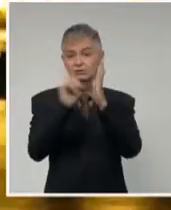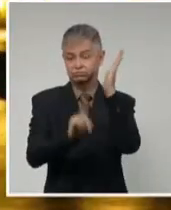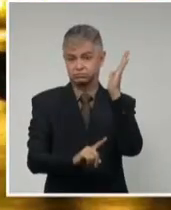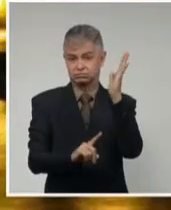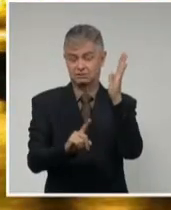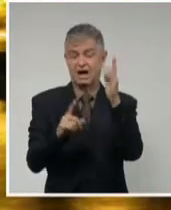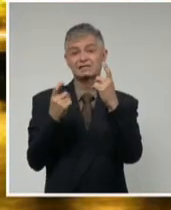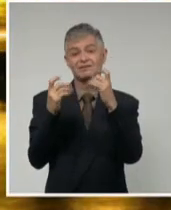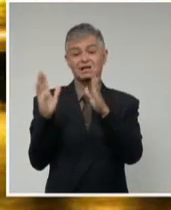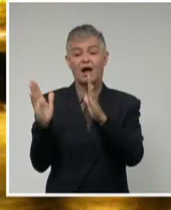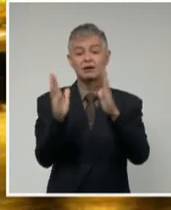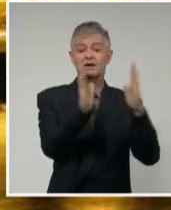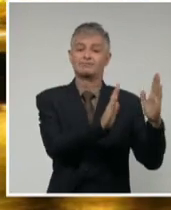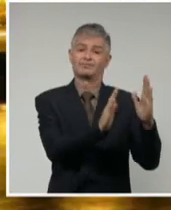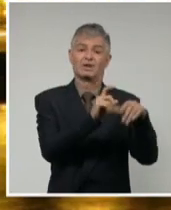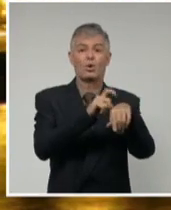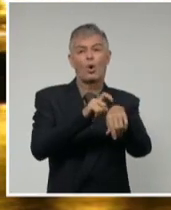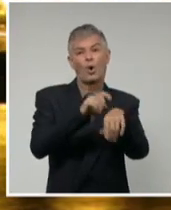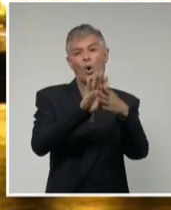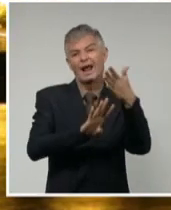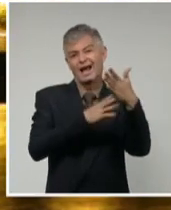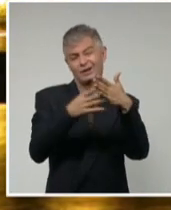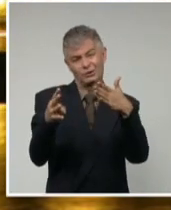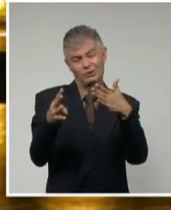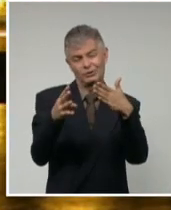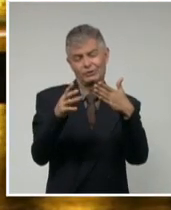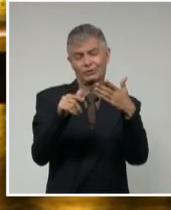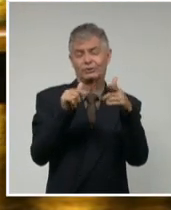actividades del hogar fuera del horario pico.